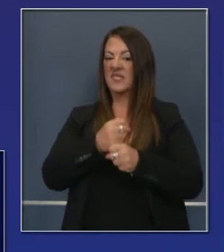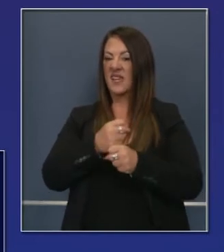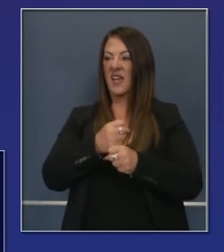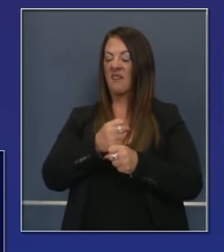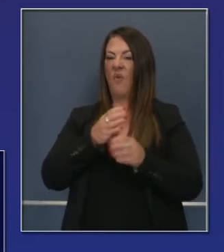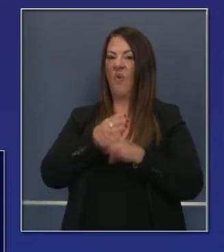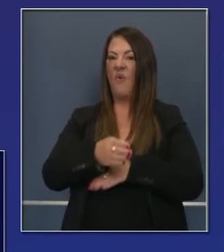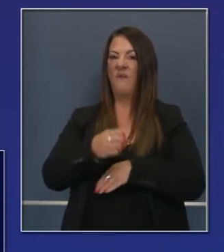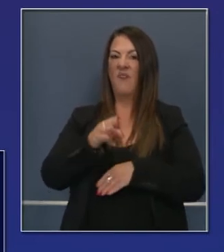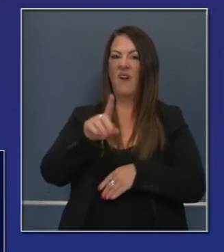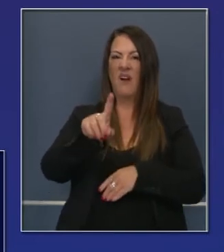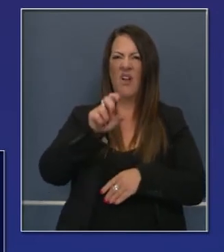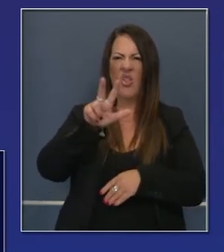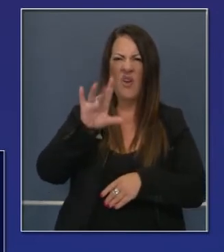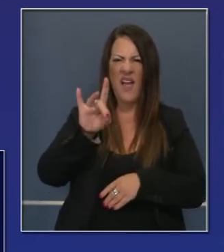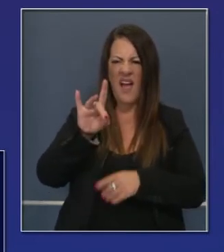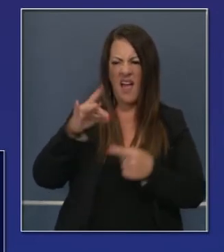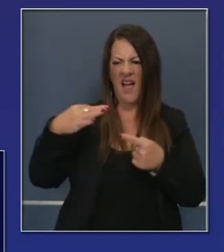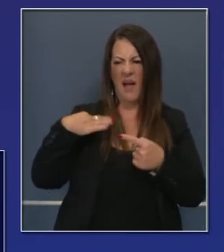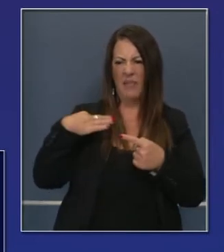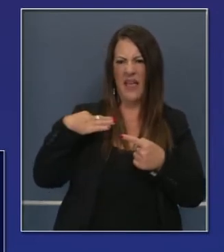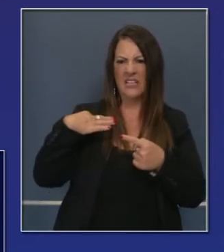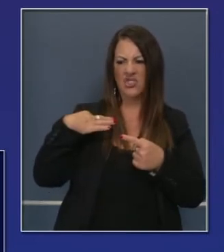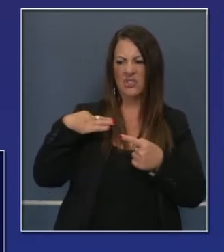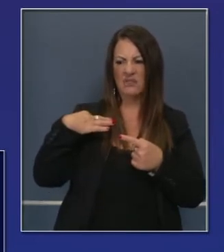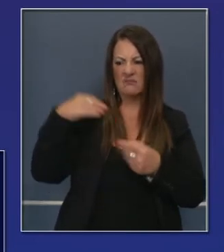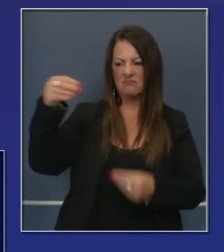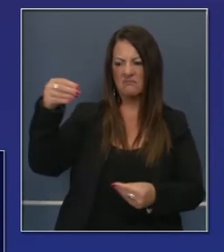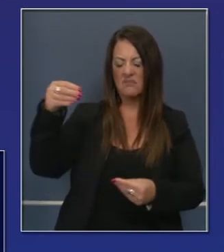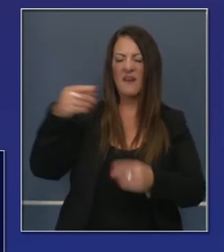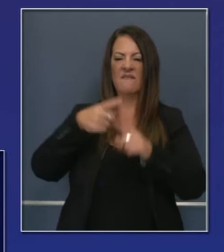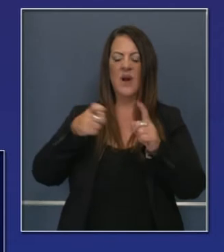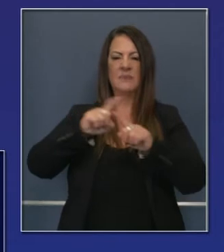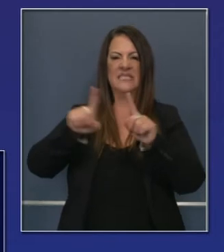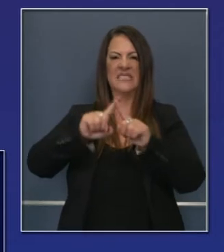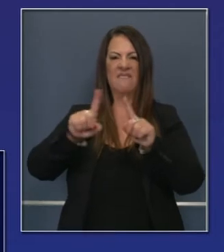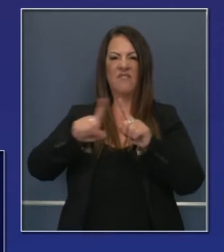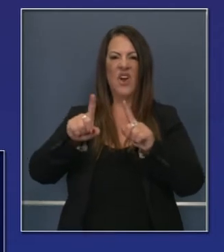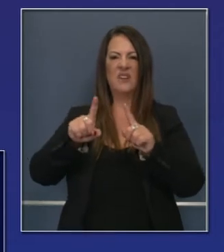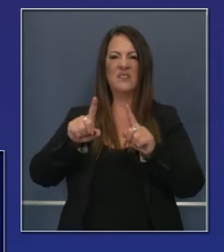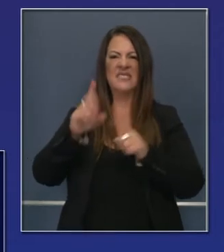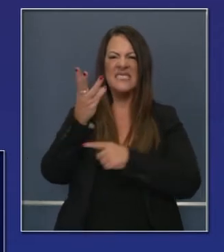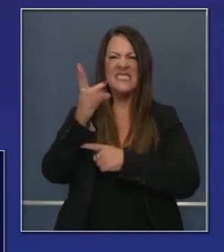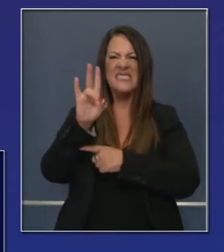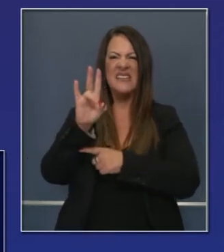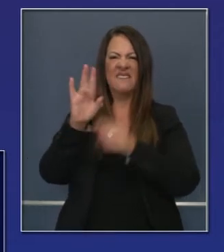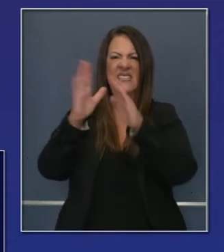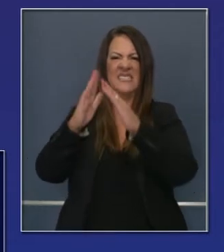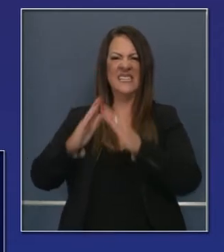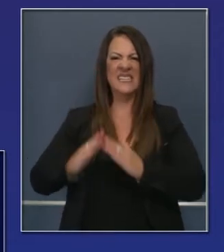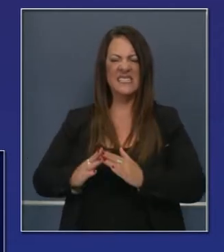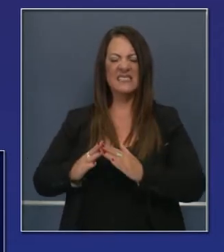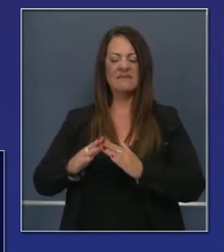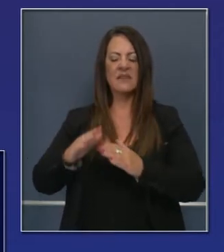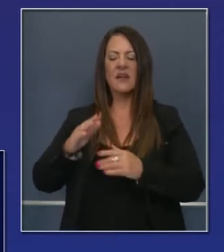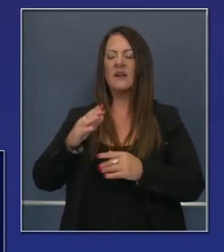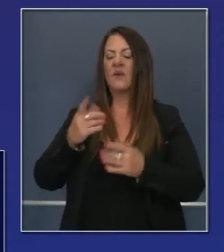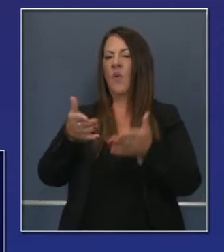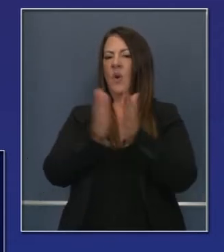en las últimas semanas de 67 jurisdicciones a través de todo el estado. Podemos decir entonces que